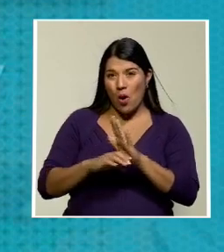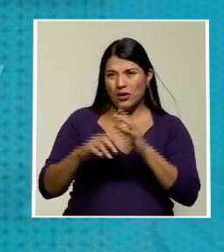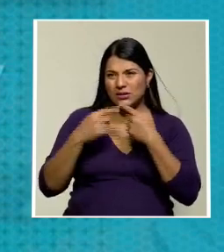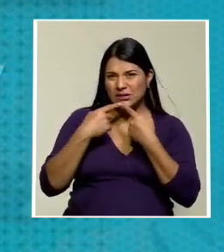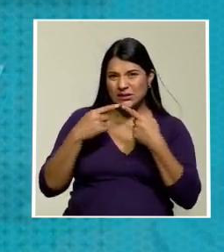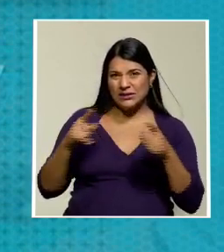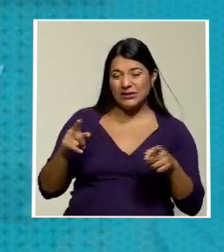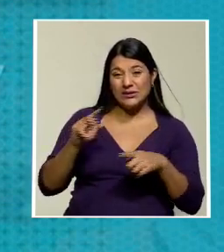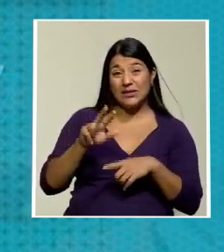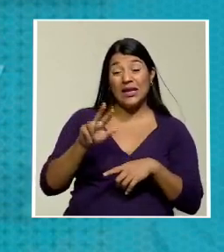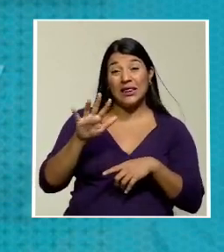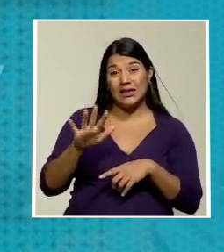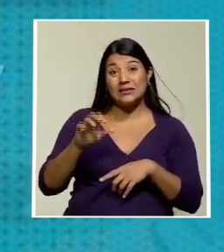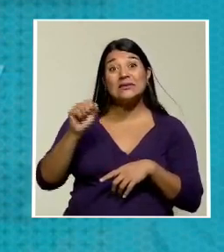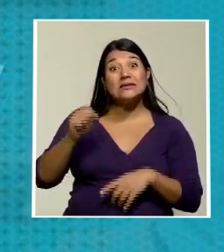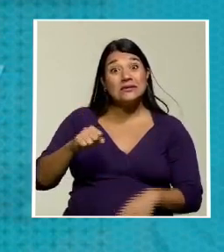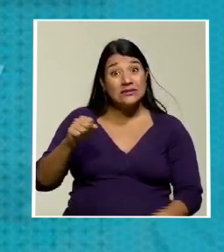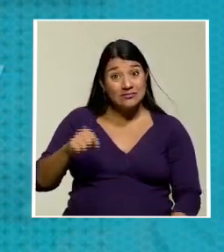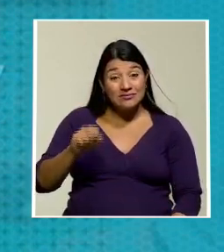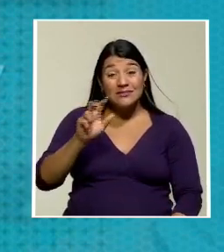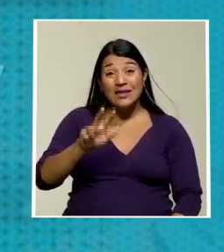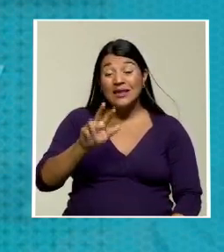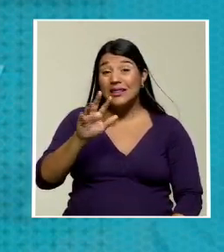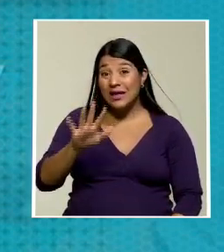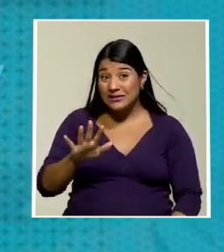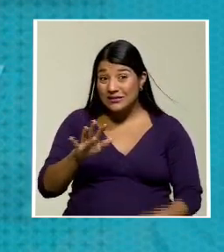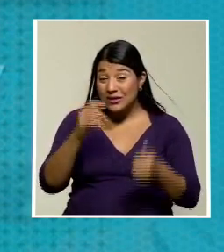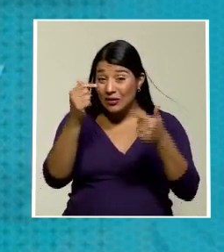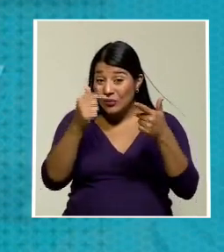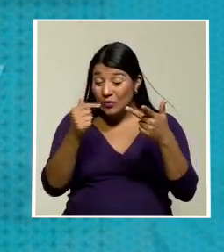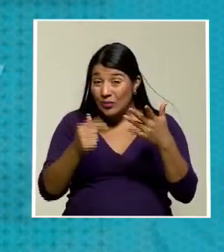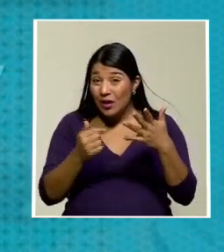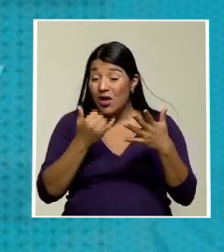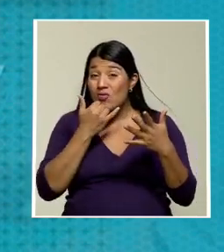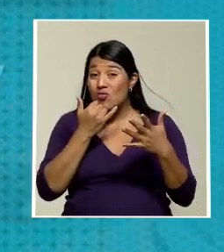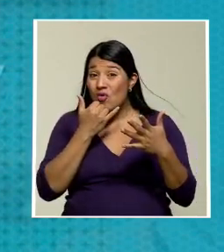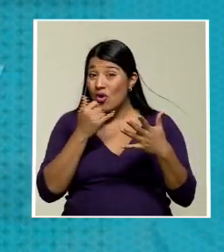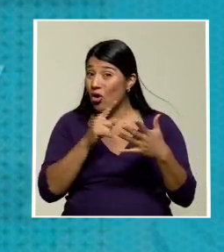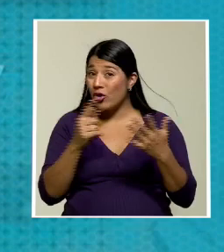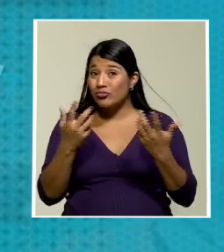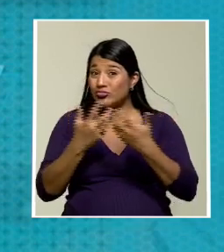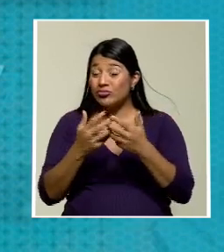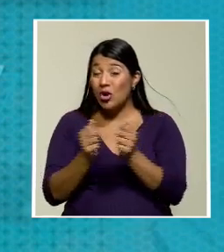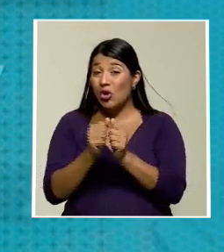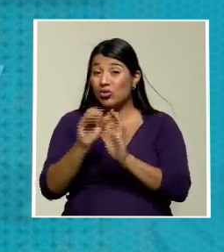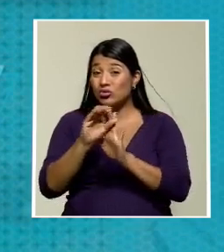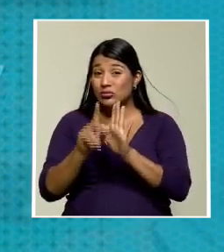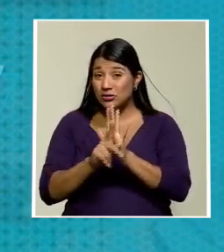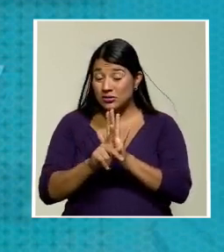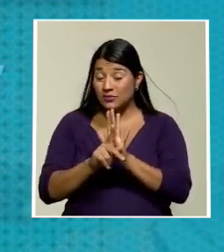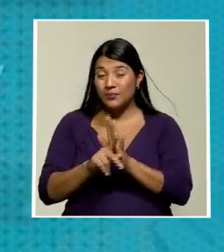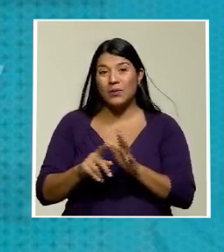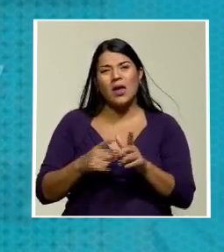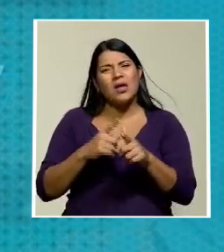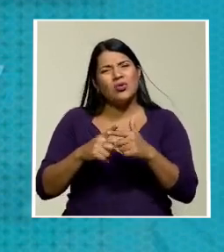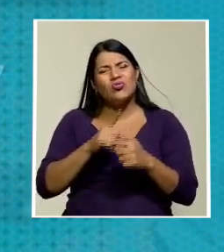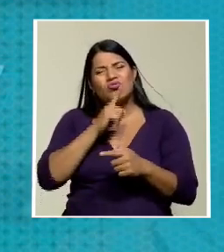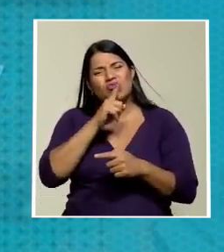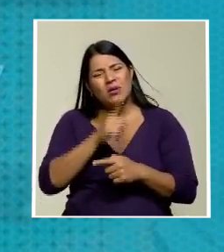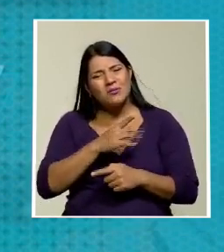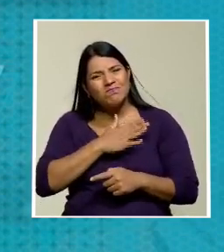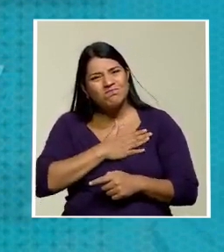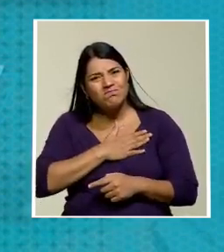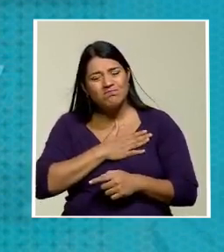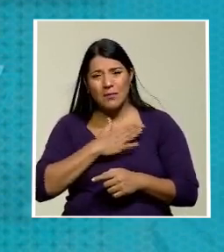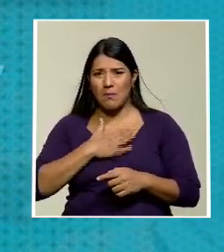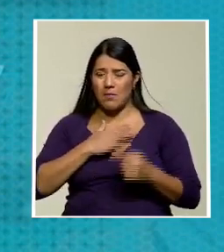35 sí 35 inconstitucionalidades en relación con ese proyecto es muy lamentable me duele